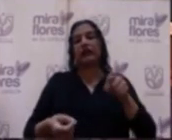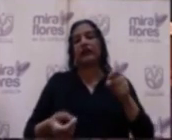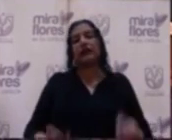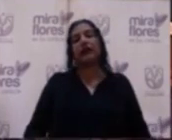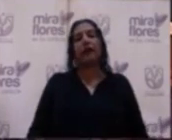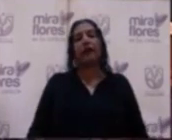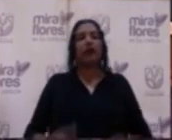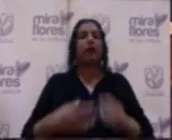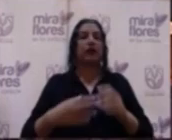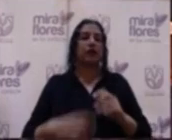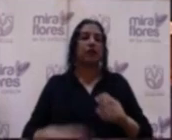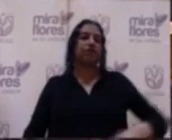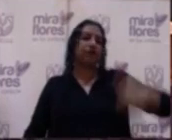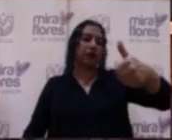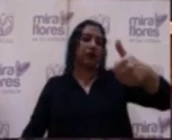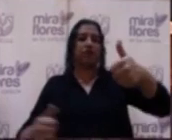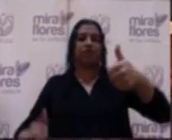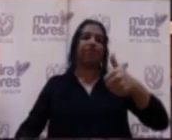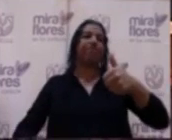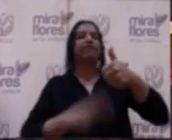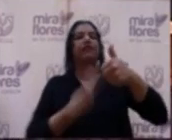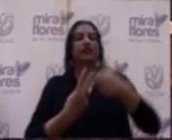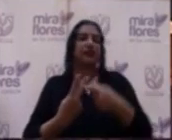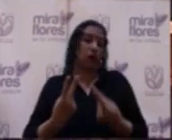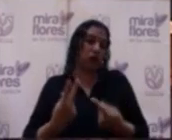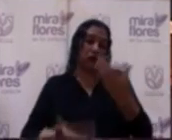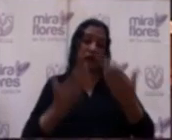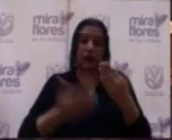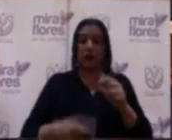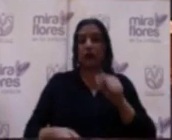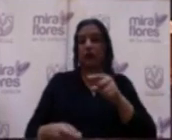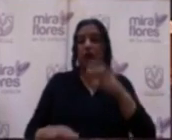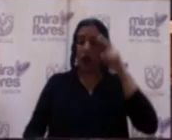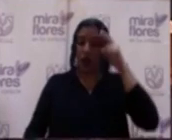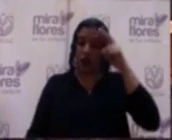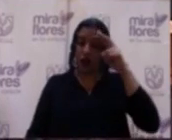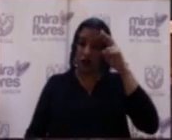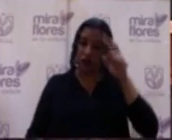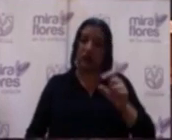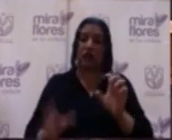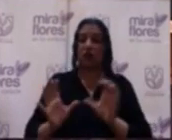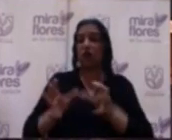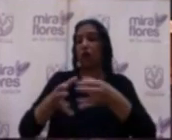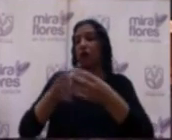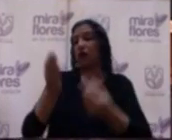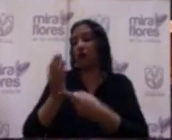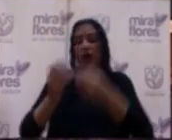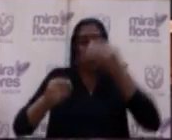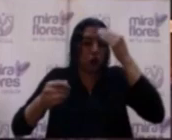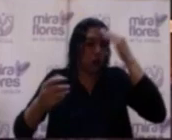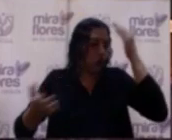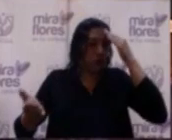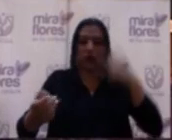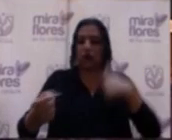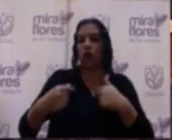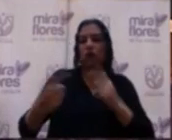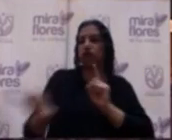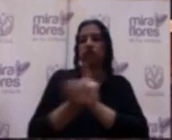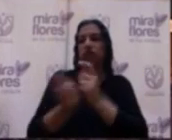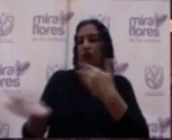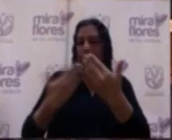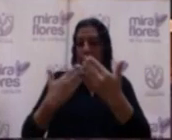segunda prioridad. Yo calculo que esa debe haber sido la razón que ha tenido el comité, no lo he conversado con ellos.